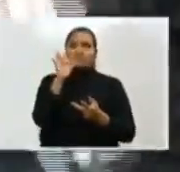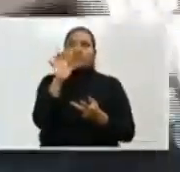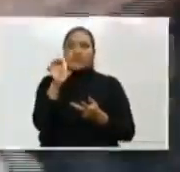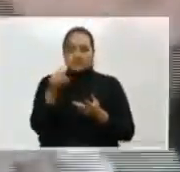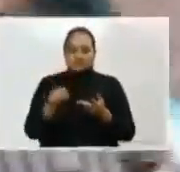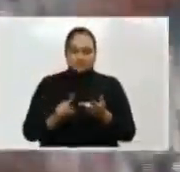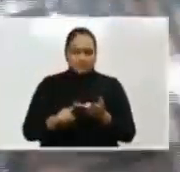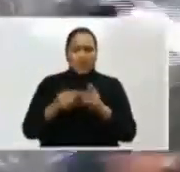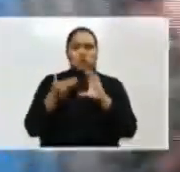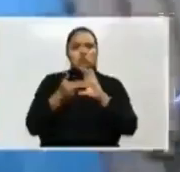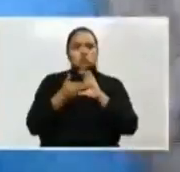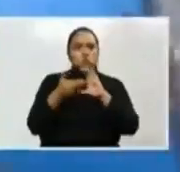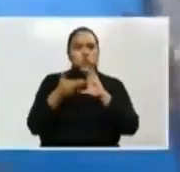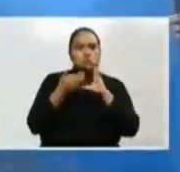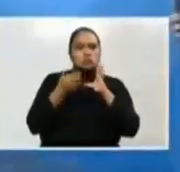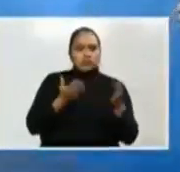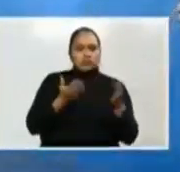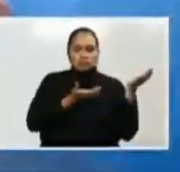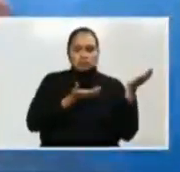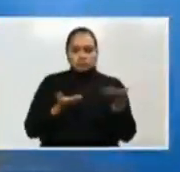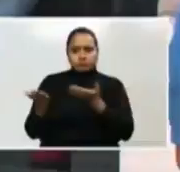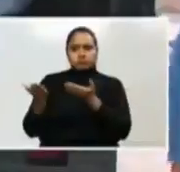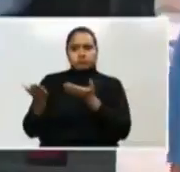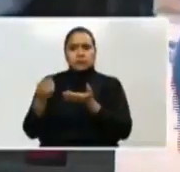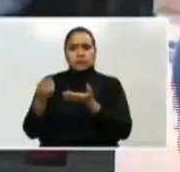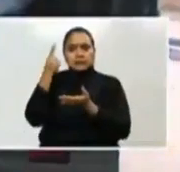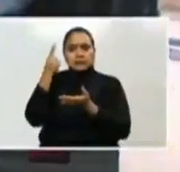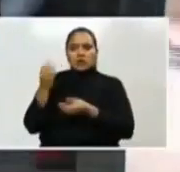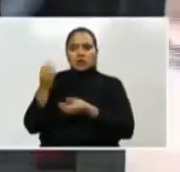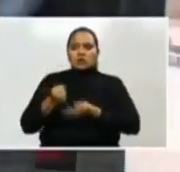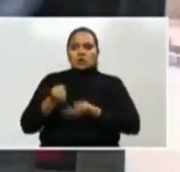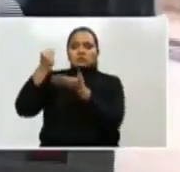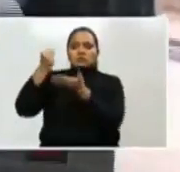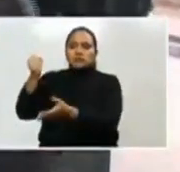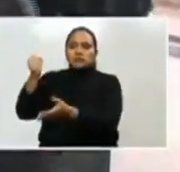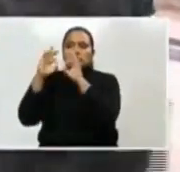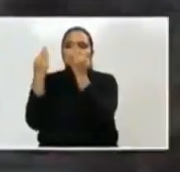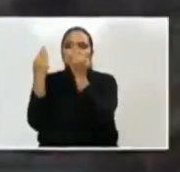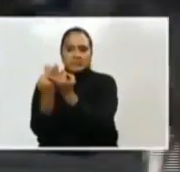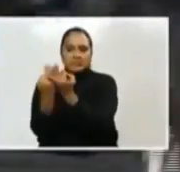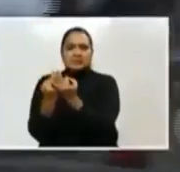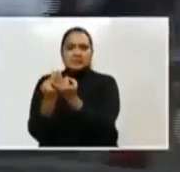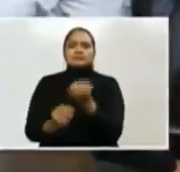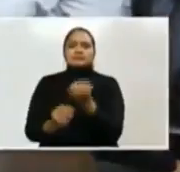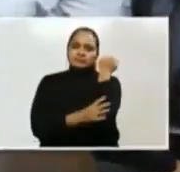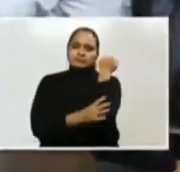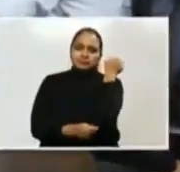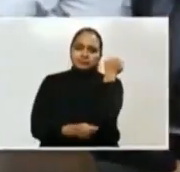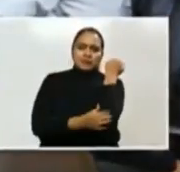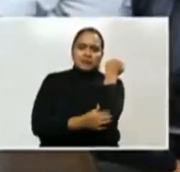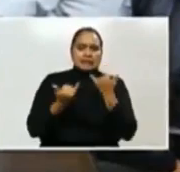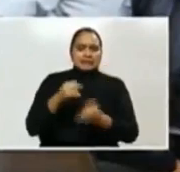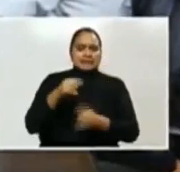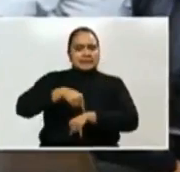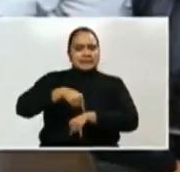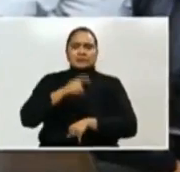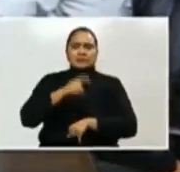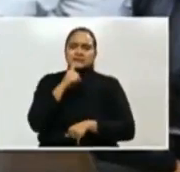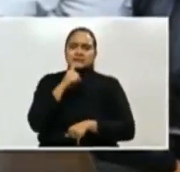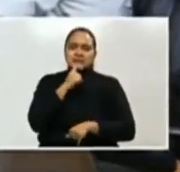a Choluteca, los insumos necesarios para atender esta necesidad del pueblo hondureño en estos momentos de crisis.